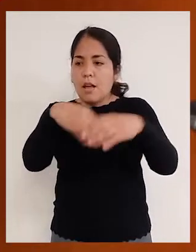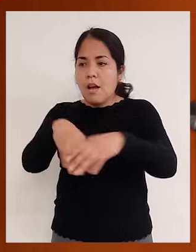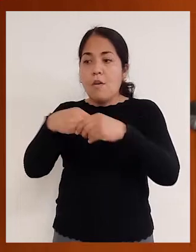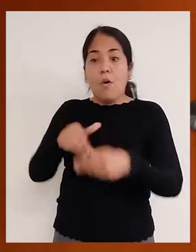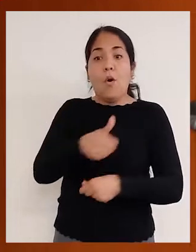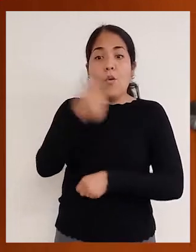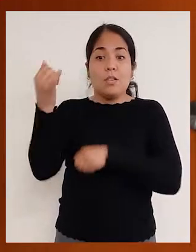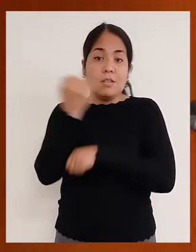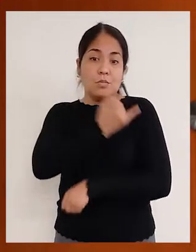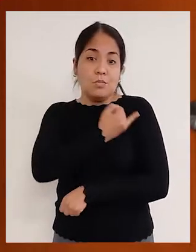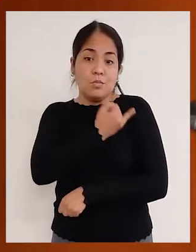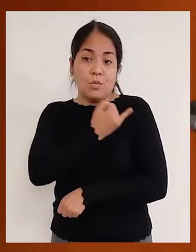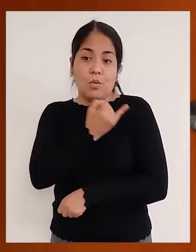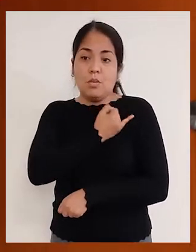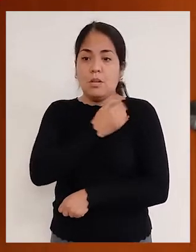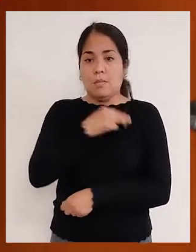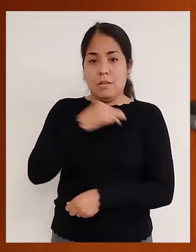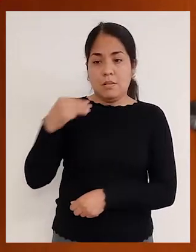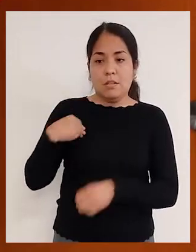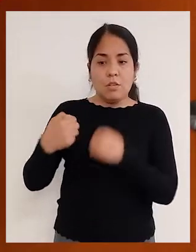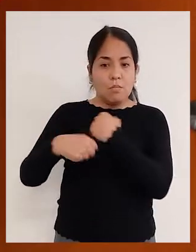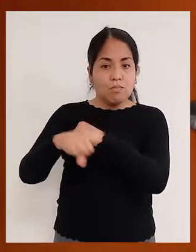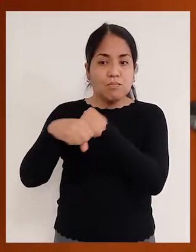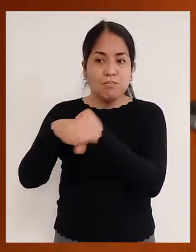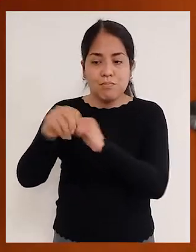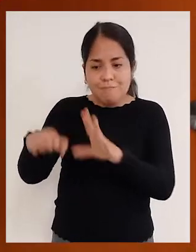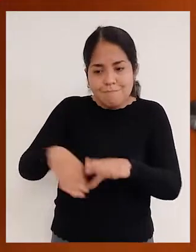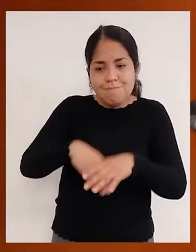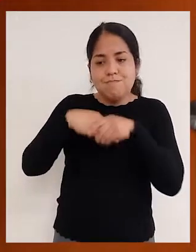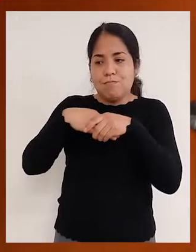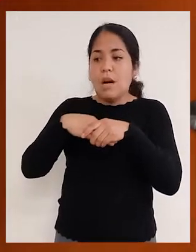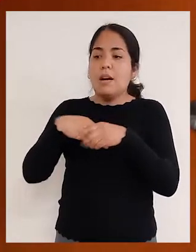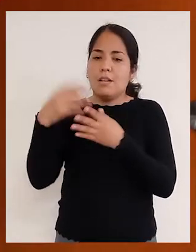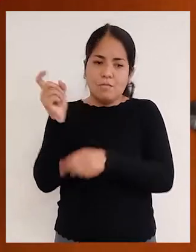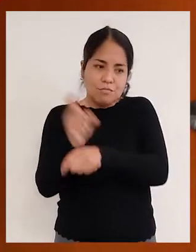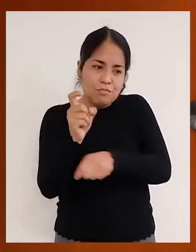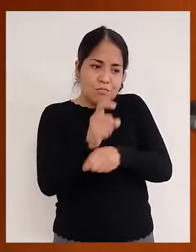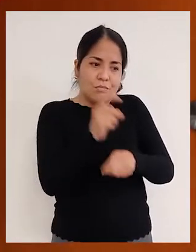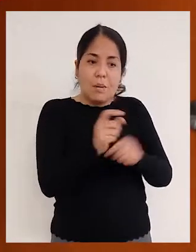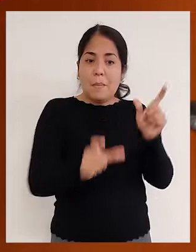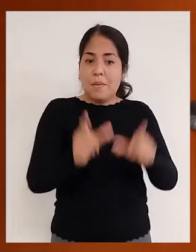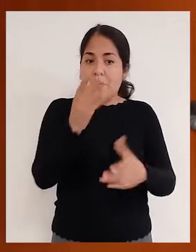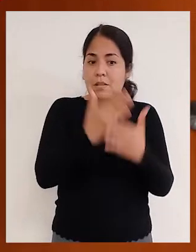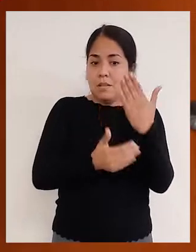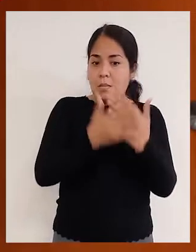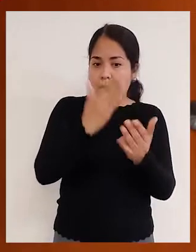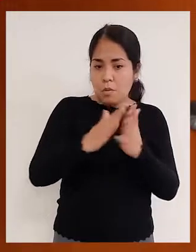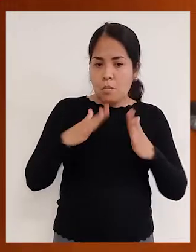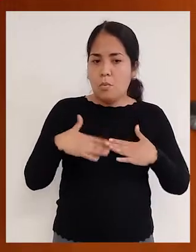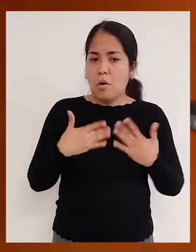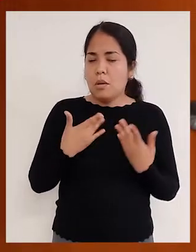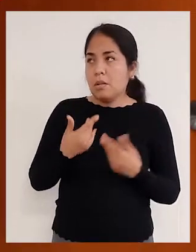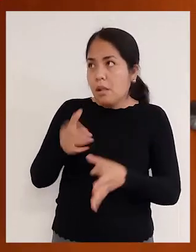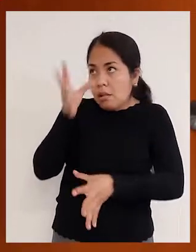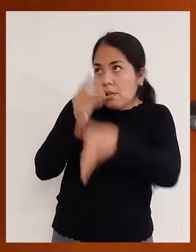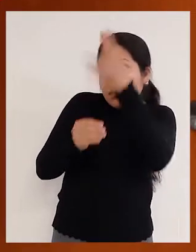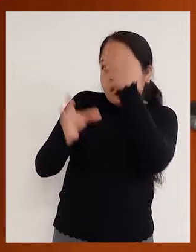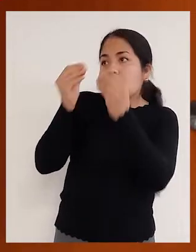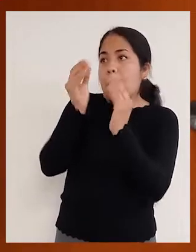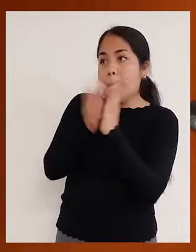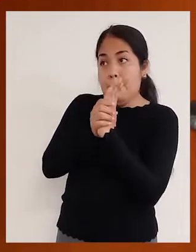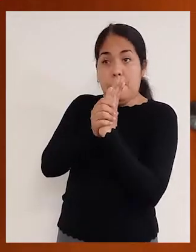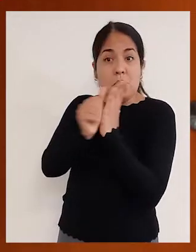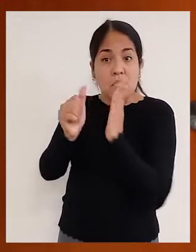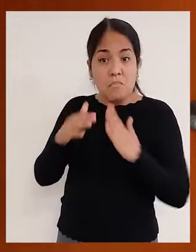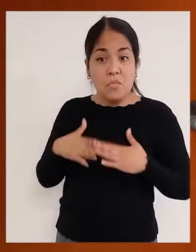públicas, como, por ejemplo, con el Ministerio de Producción para formar a personas con discapacidad y darles habilidades para